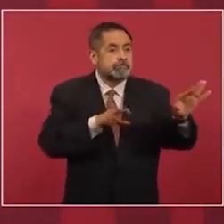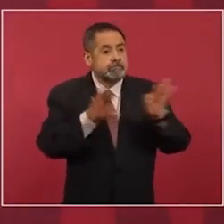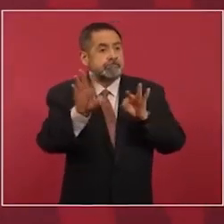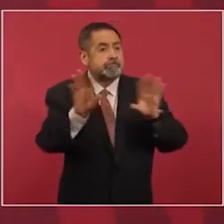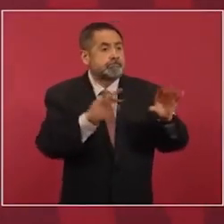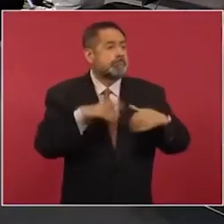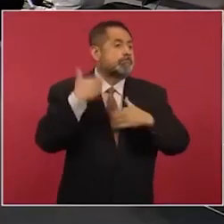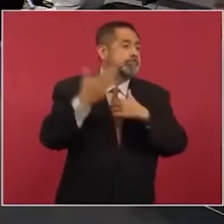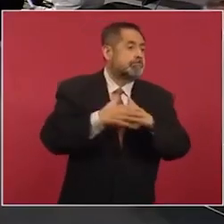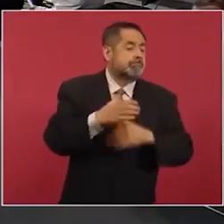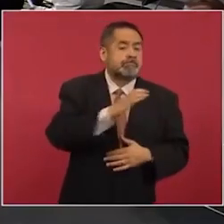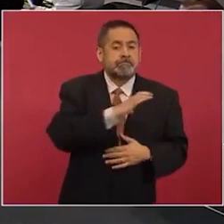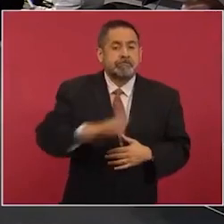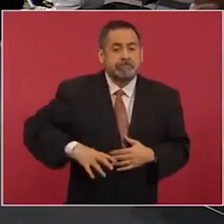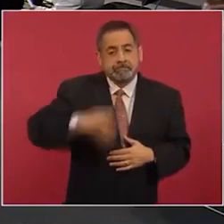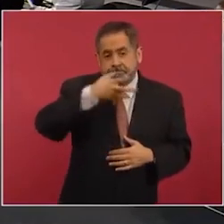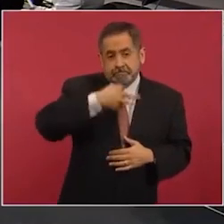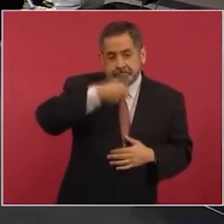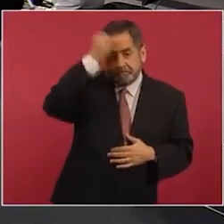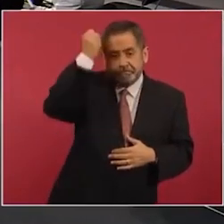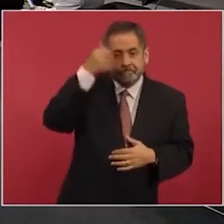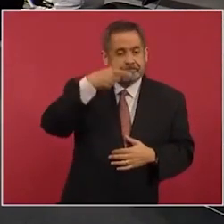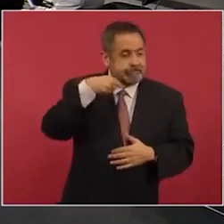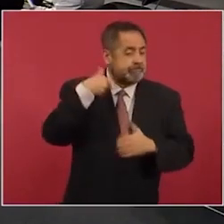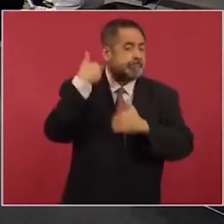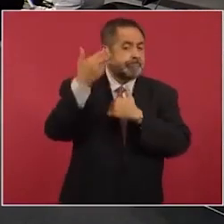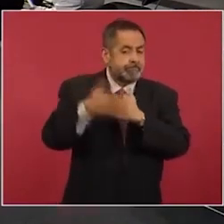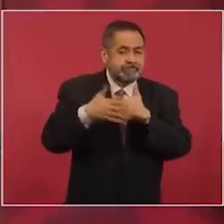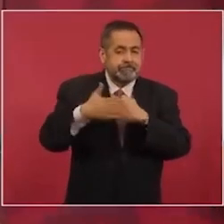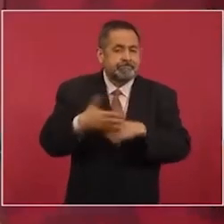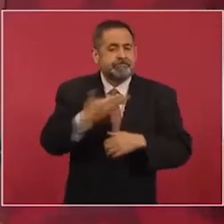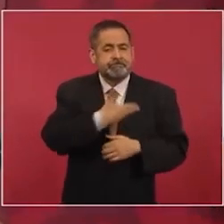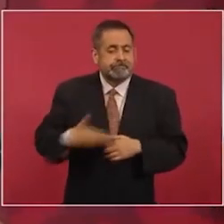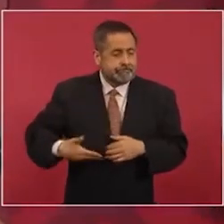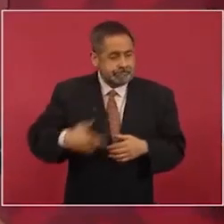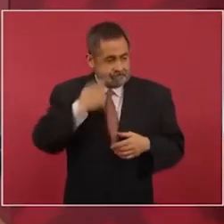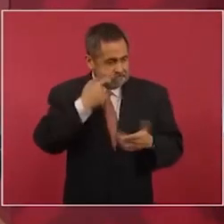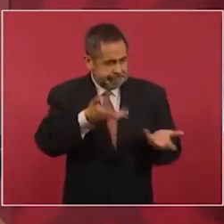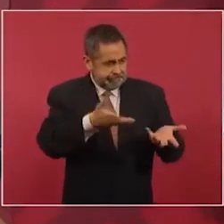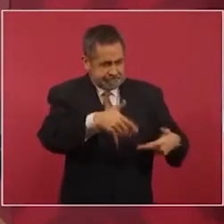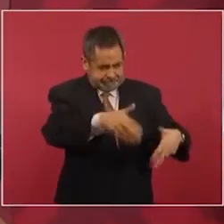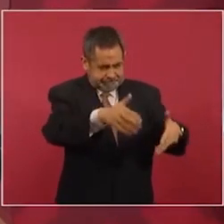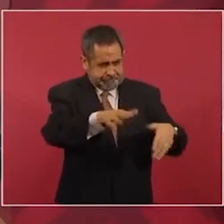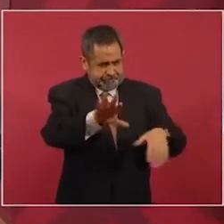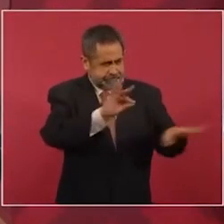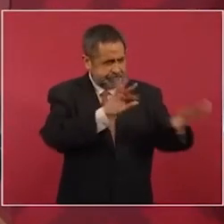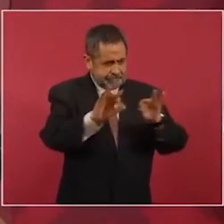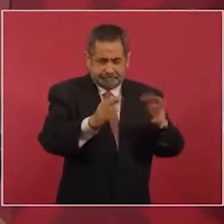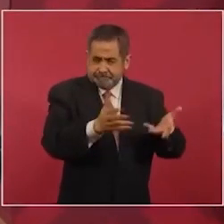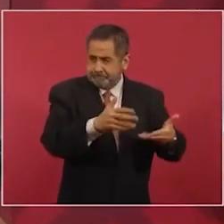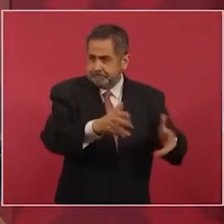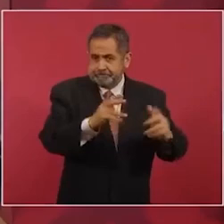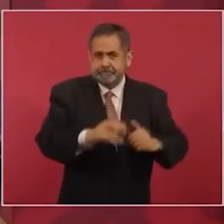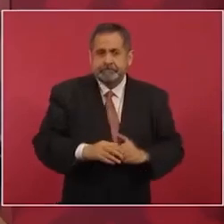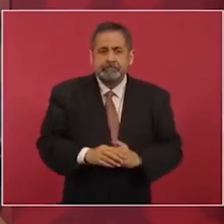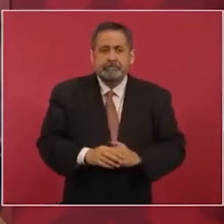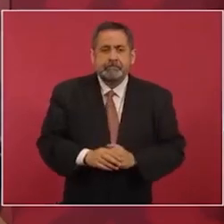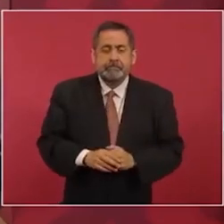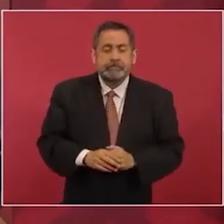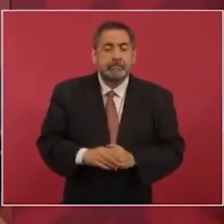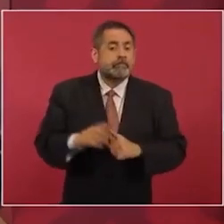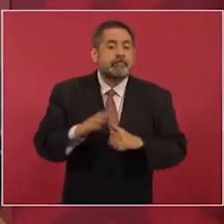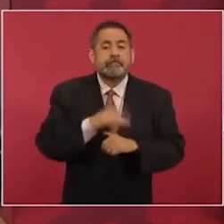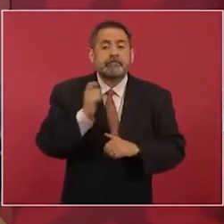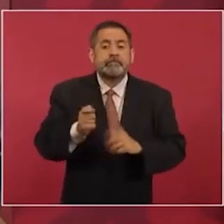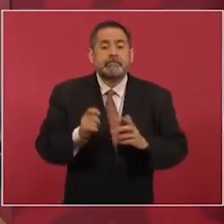para la presidencia, porque